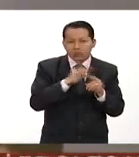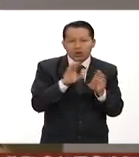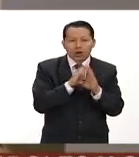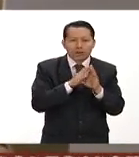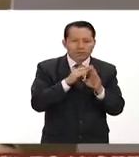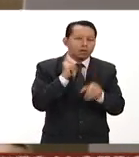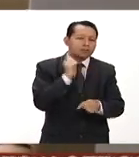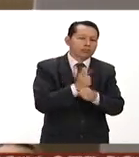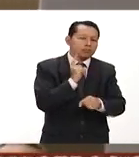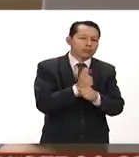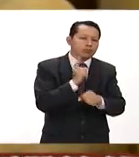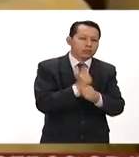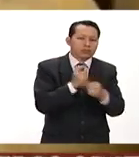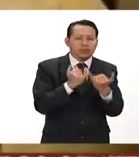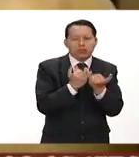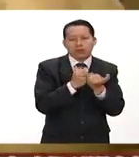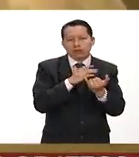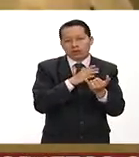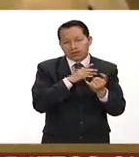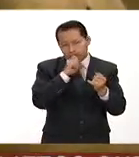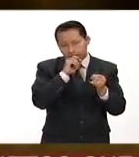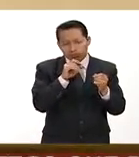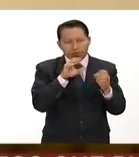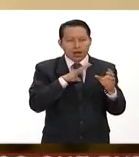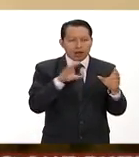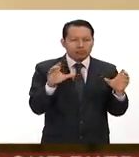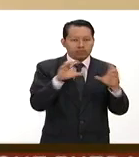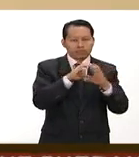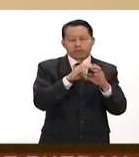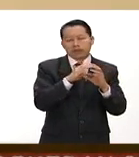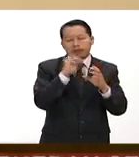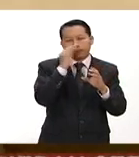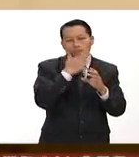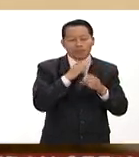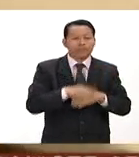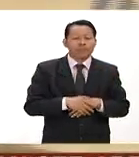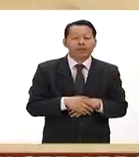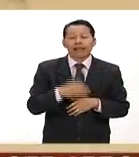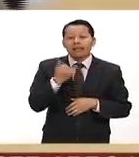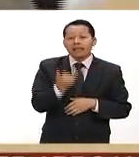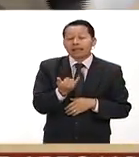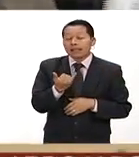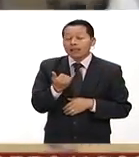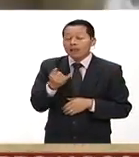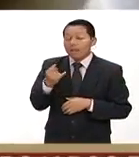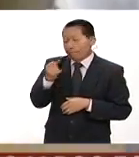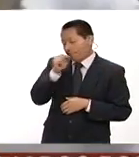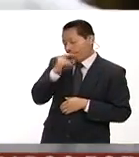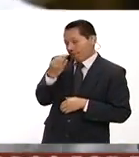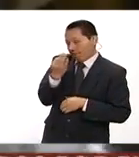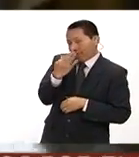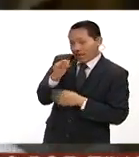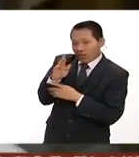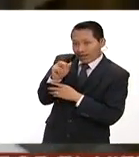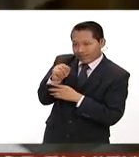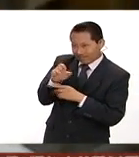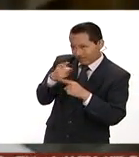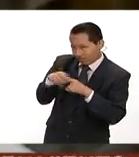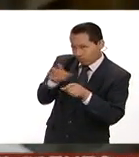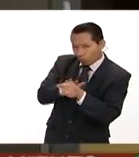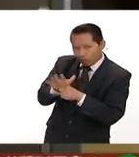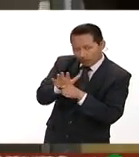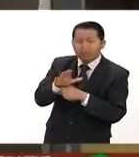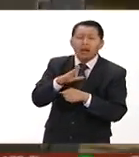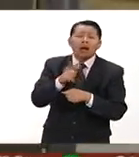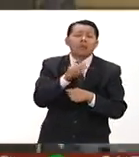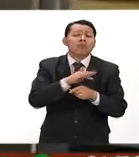identificación a través de superposición de imágenes por ejemplo ¿y el médico forense? ¿cuál sería la diferencia? el médico forense sobre todo se va a dedicar a lo que son las necropsias